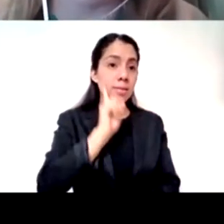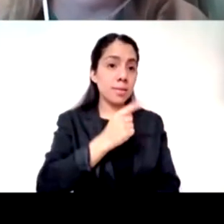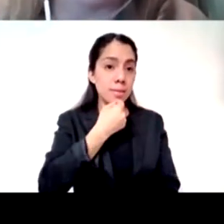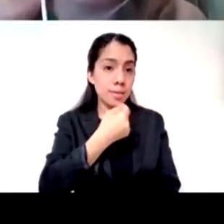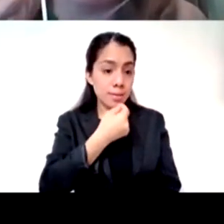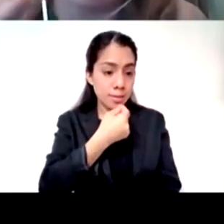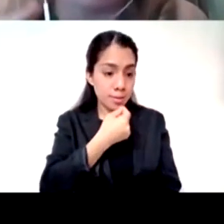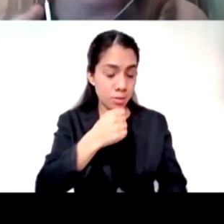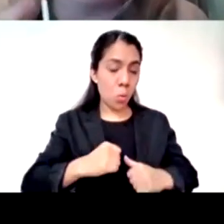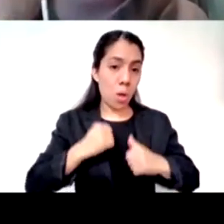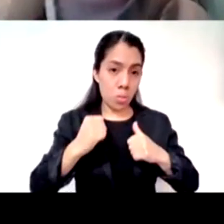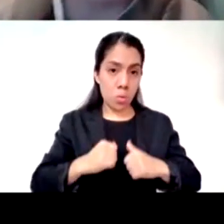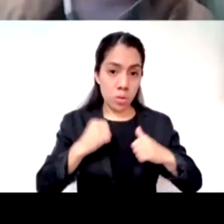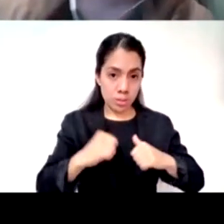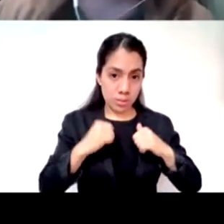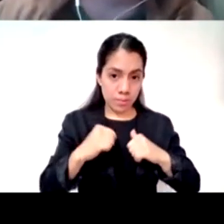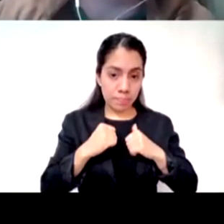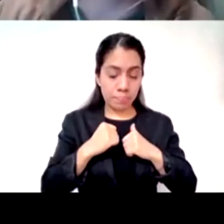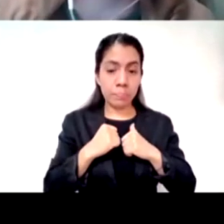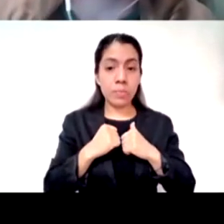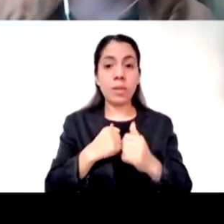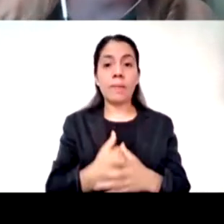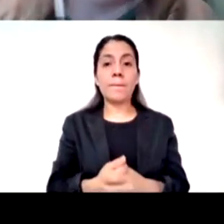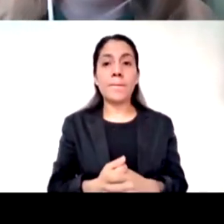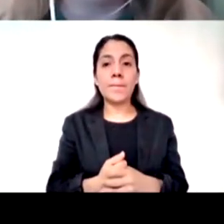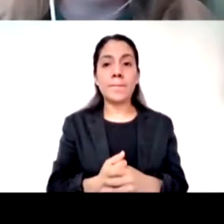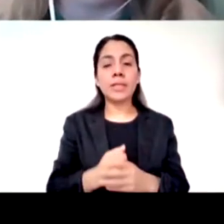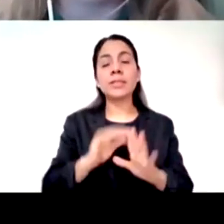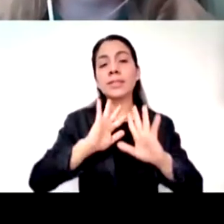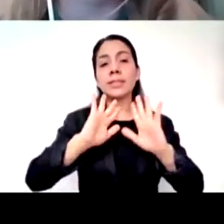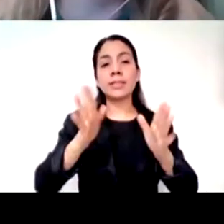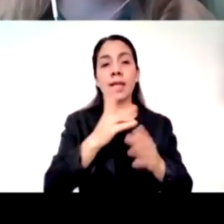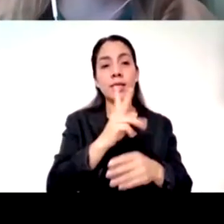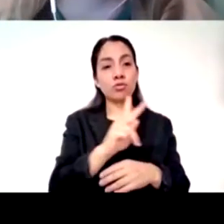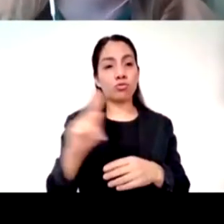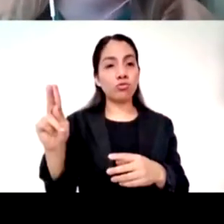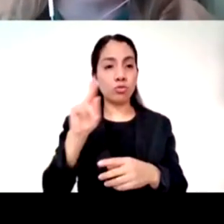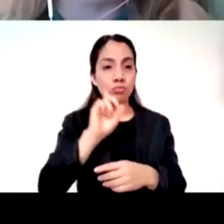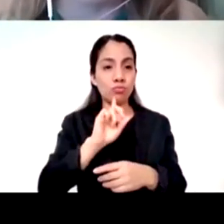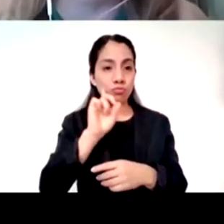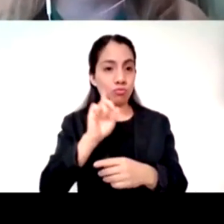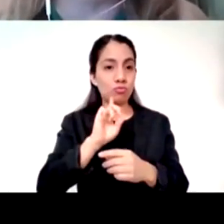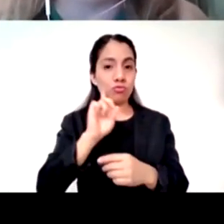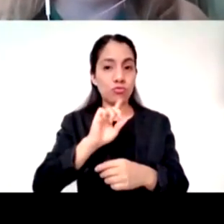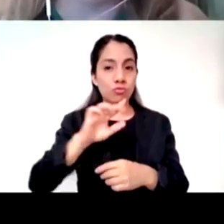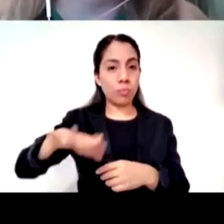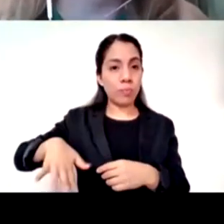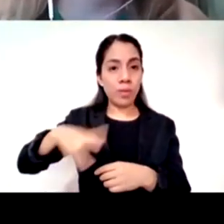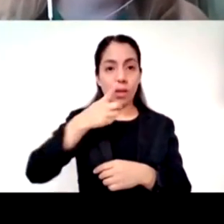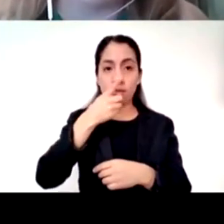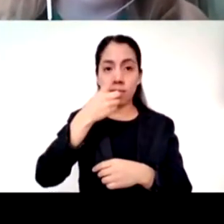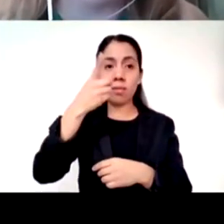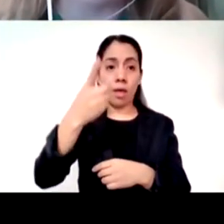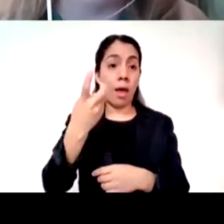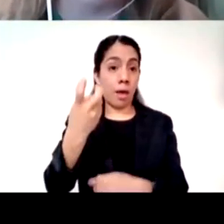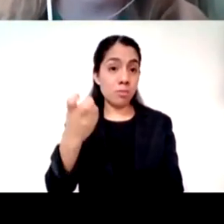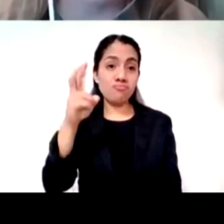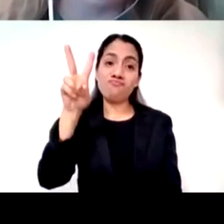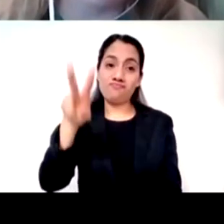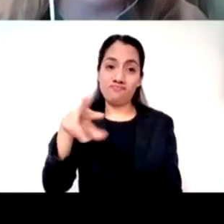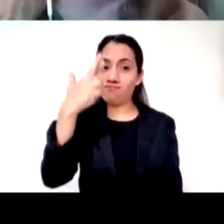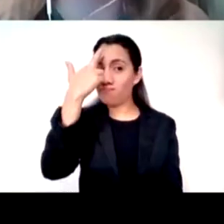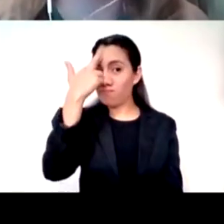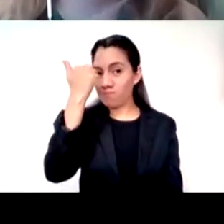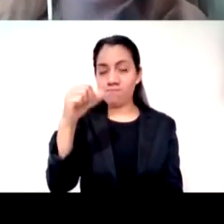primero que dijimos es lo que ustedes colegas han dicho hay que escuchar ¿no es cierto? y para eso elaboramos